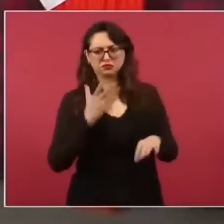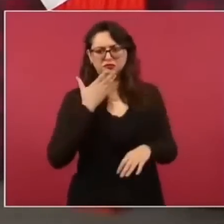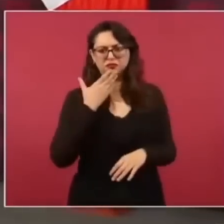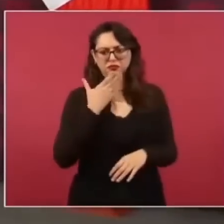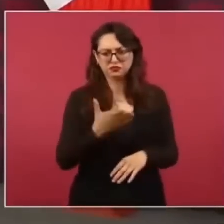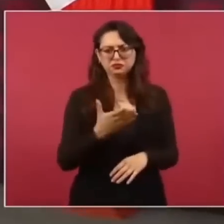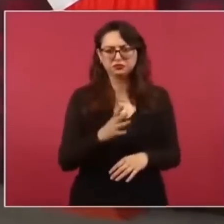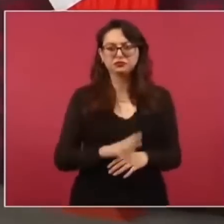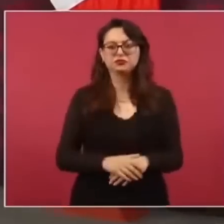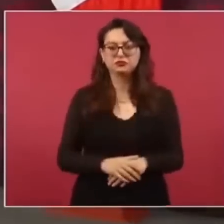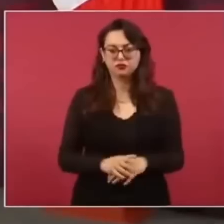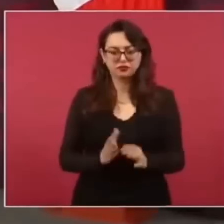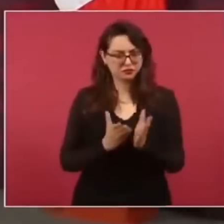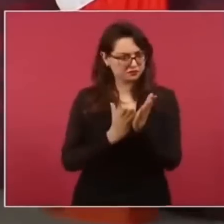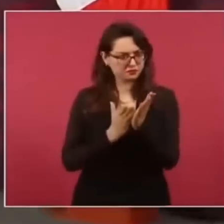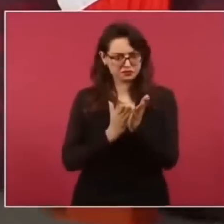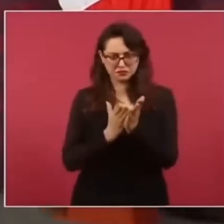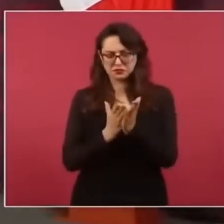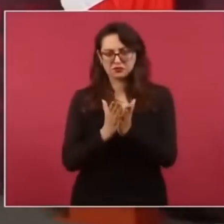Mucho tiempo fue eso.